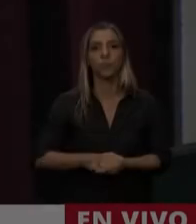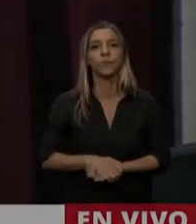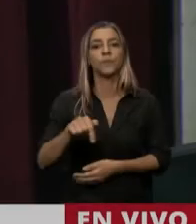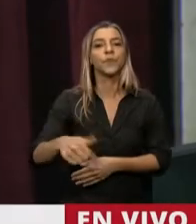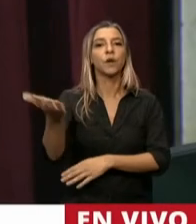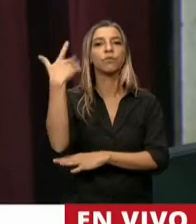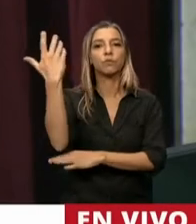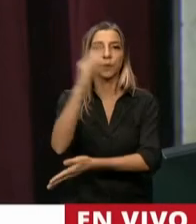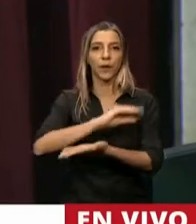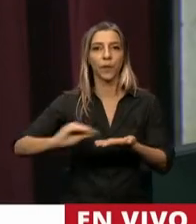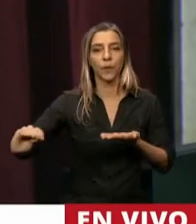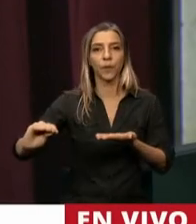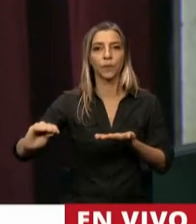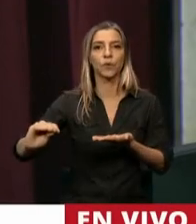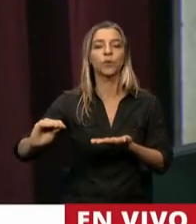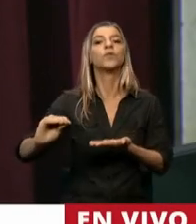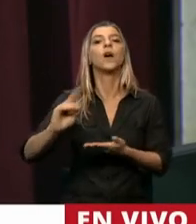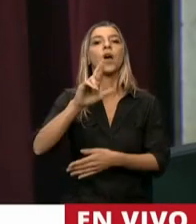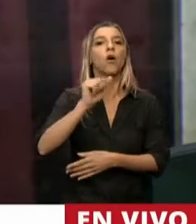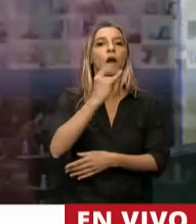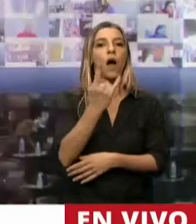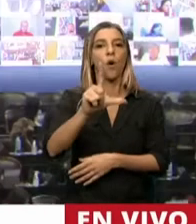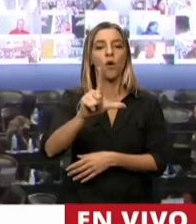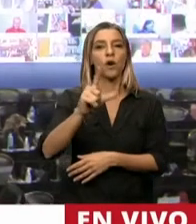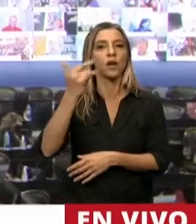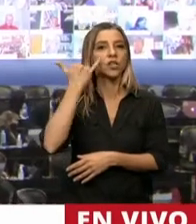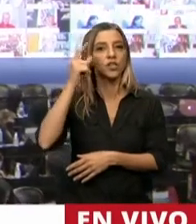Tiene la palabra el diputado Pablo Raúl Shedling.